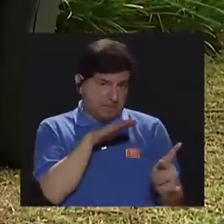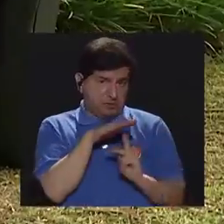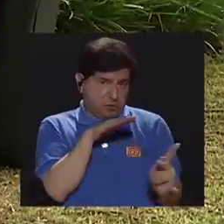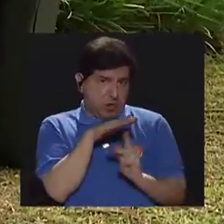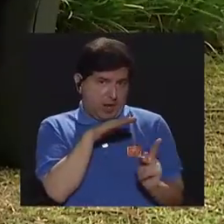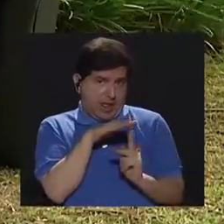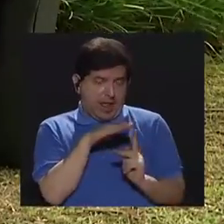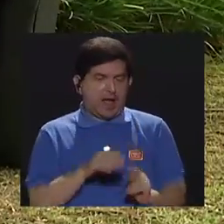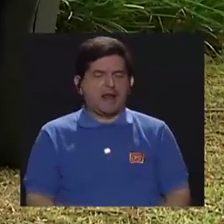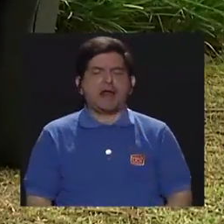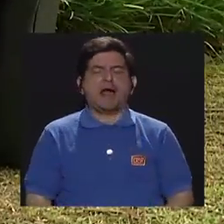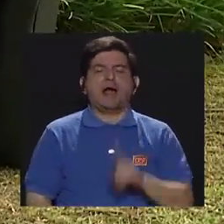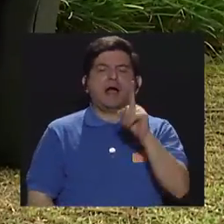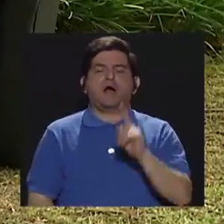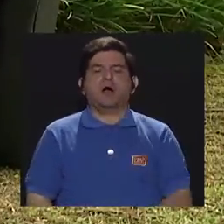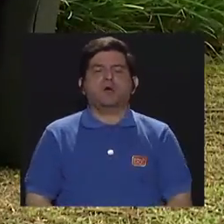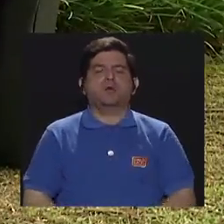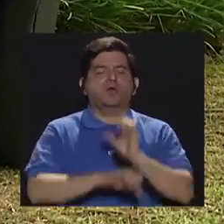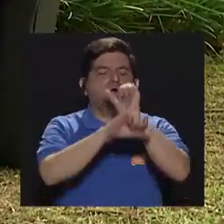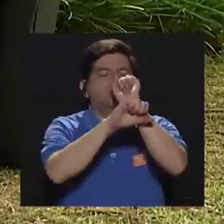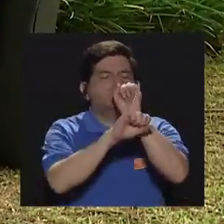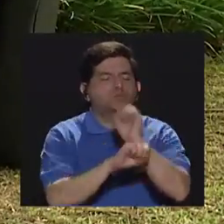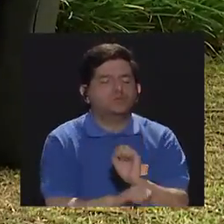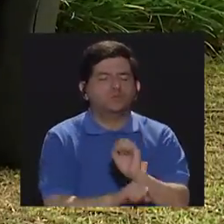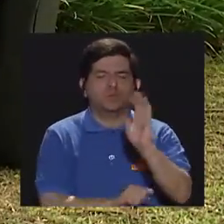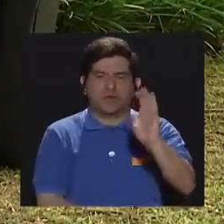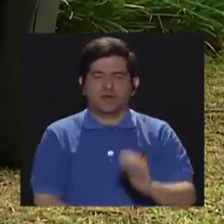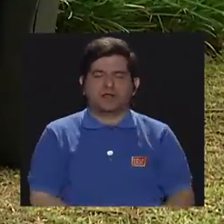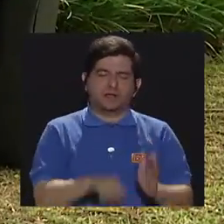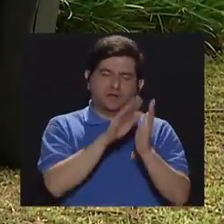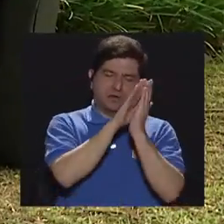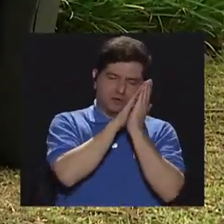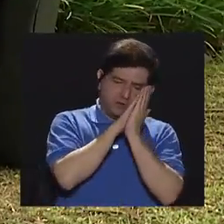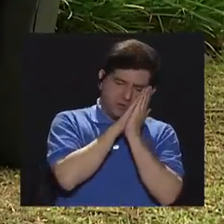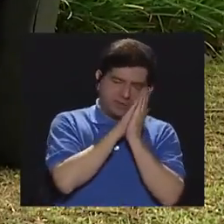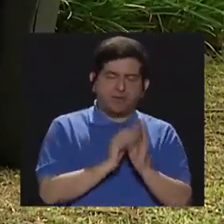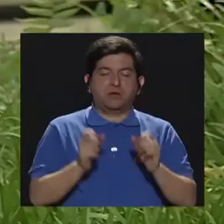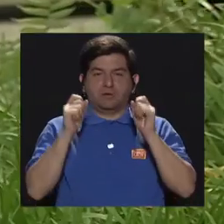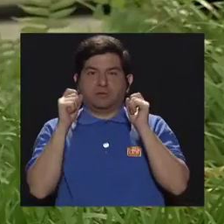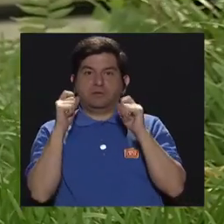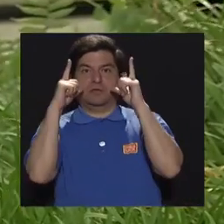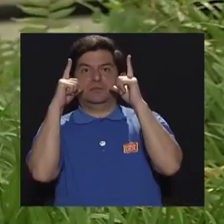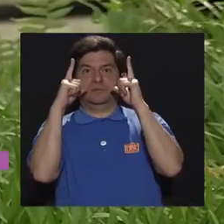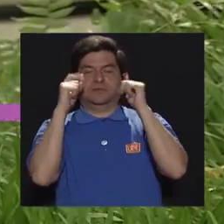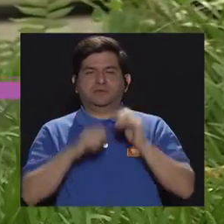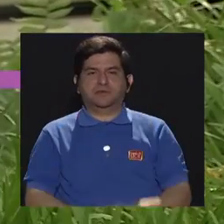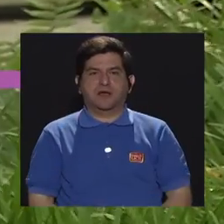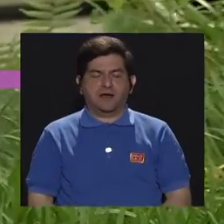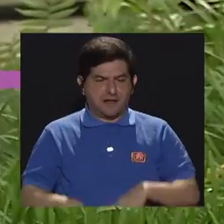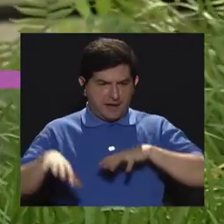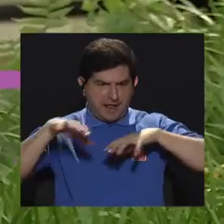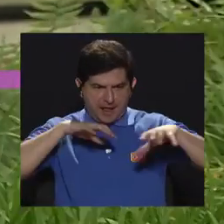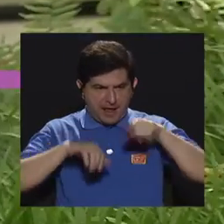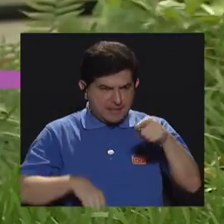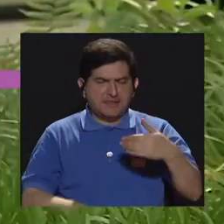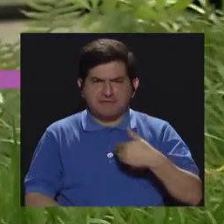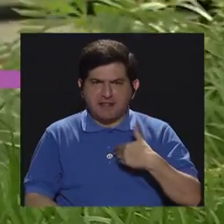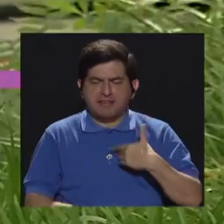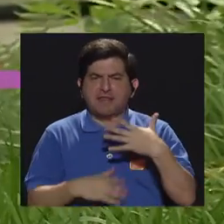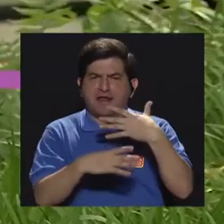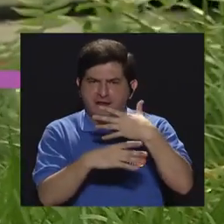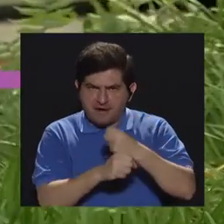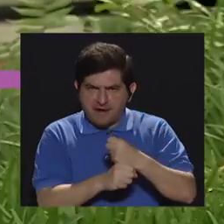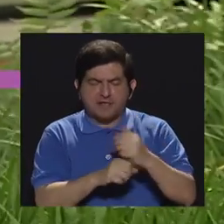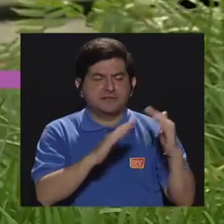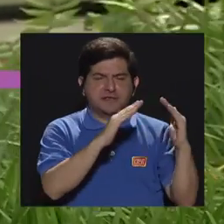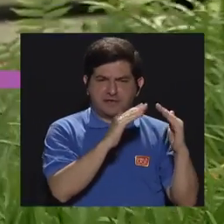es crear una rutina del niño, cuándo se acuesta, cuándo se levanta, cuáles son las actividades que él tiene que hacer